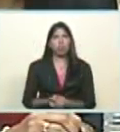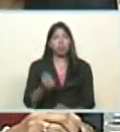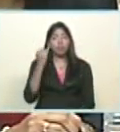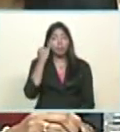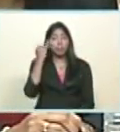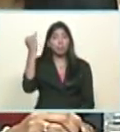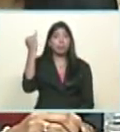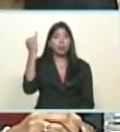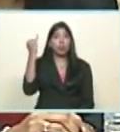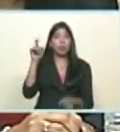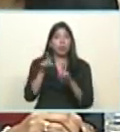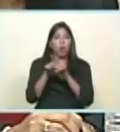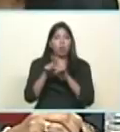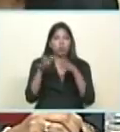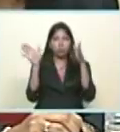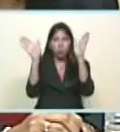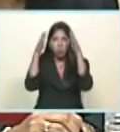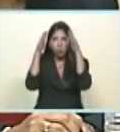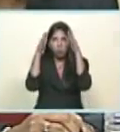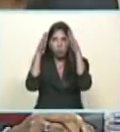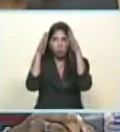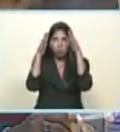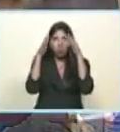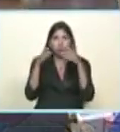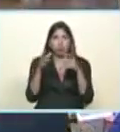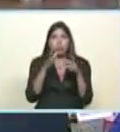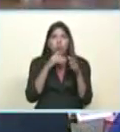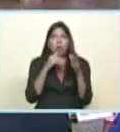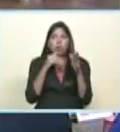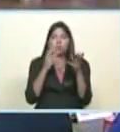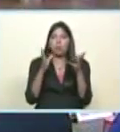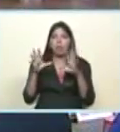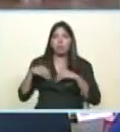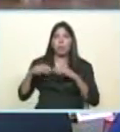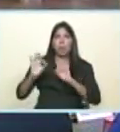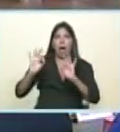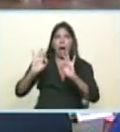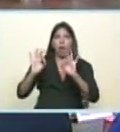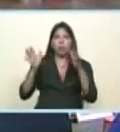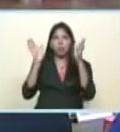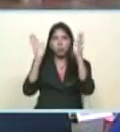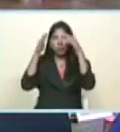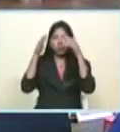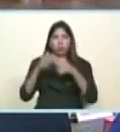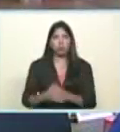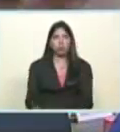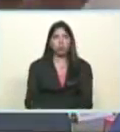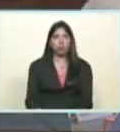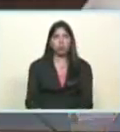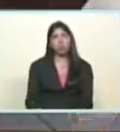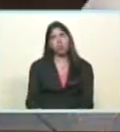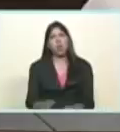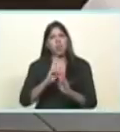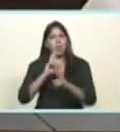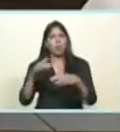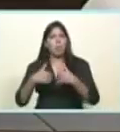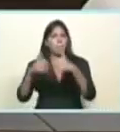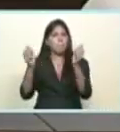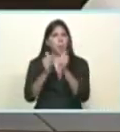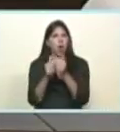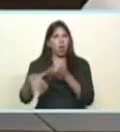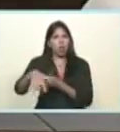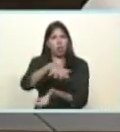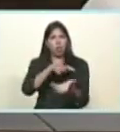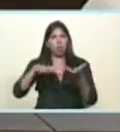ideología cerrada que genera intolerancia, que genera respuestas violentas, que